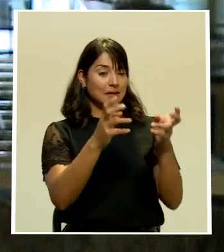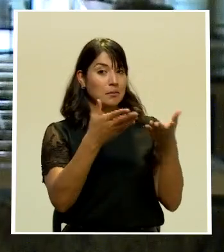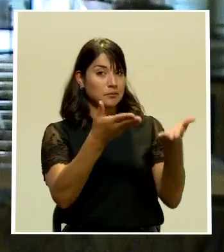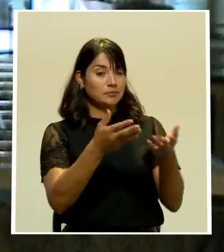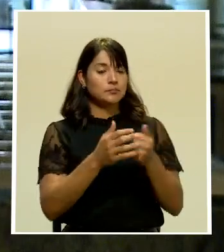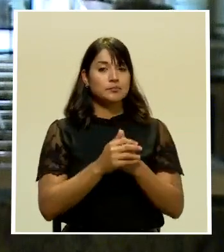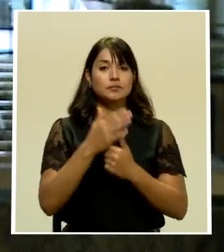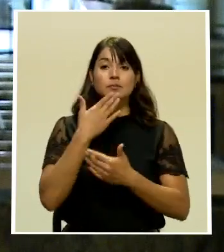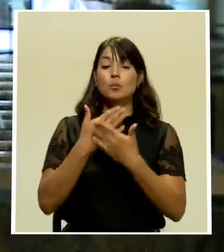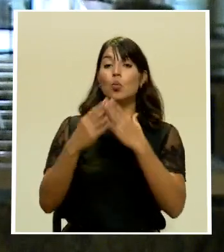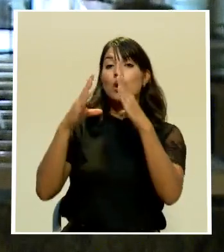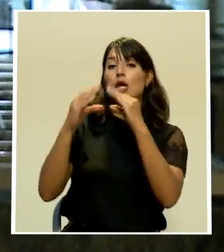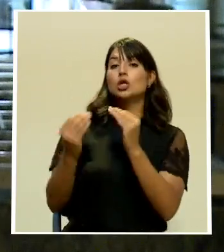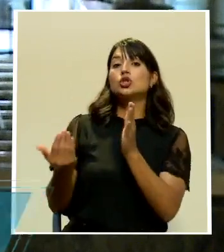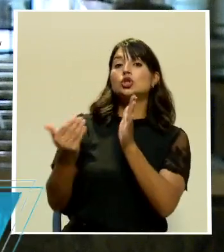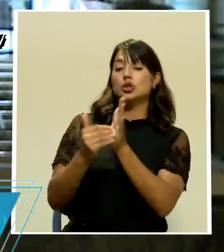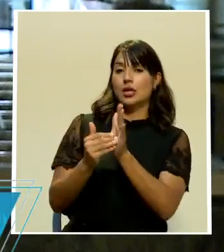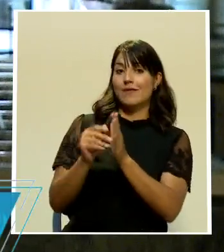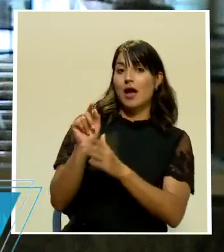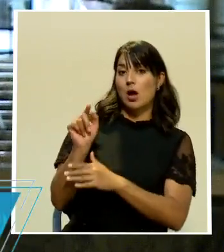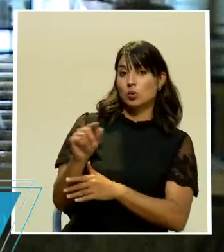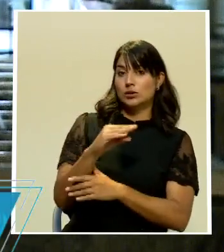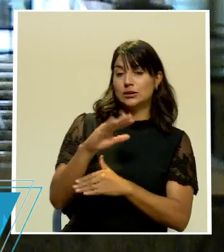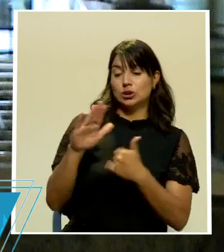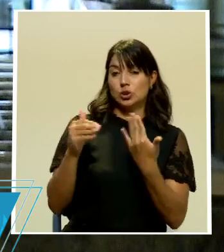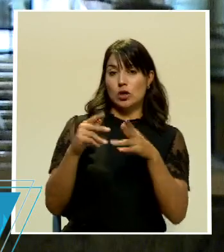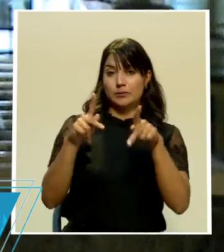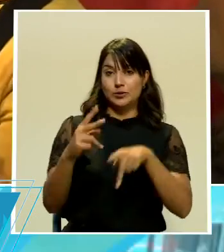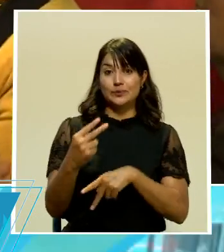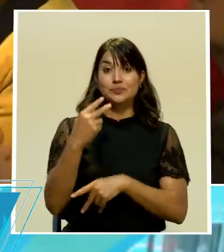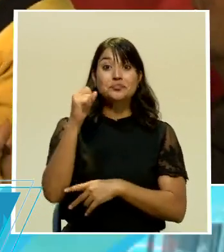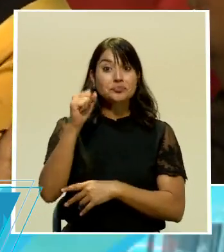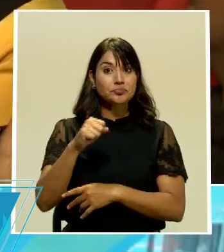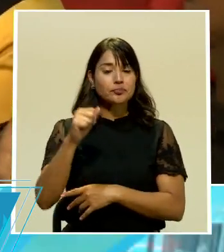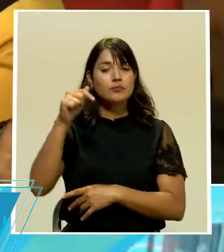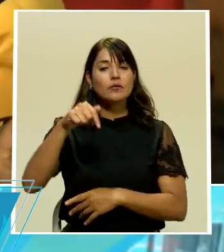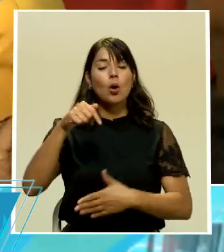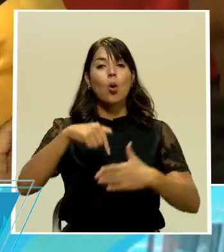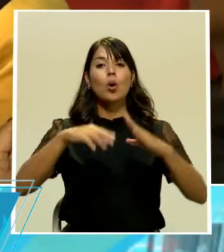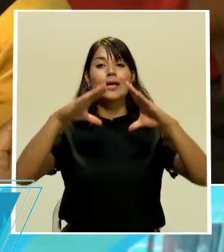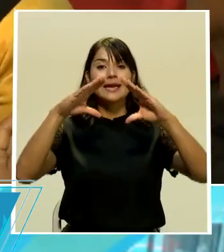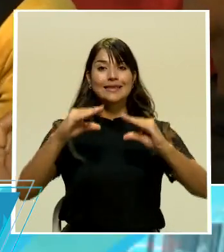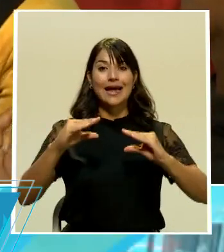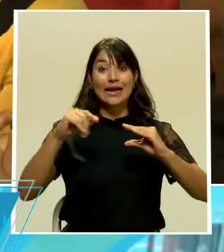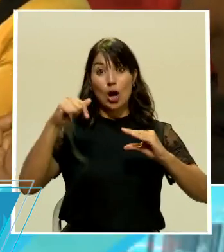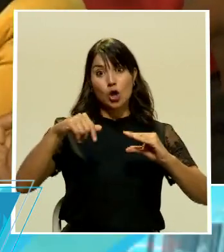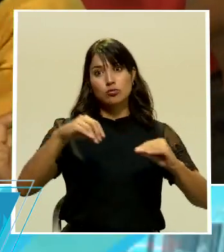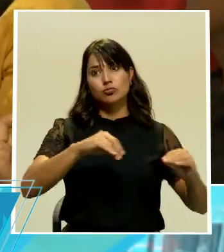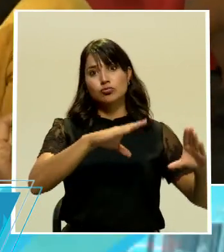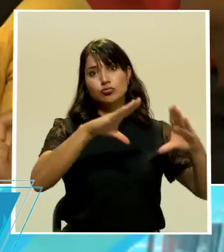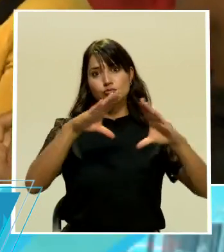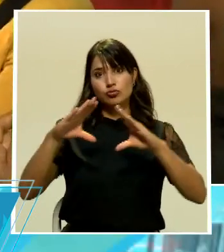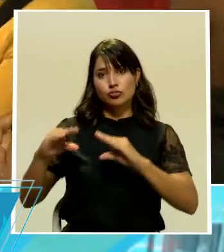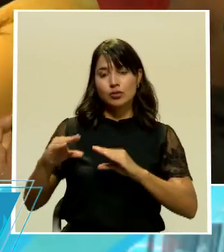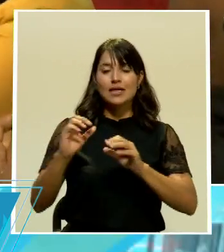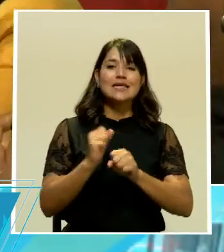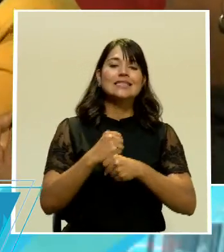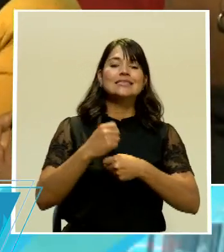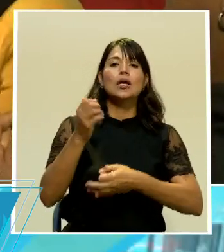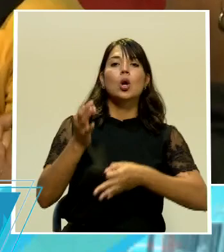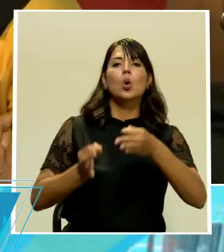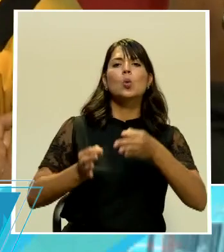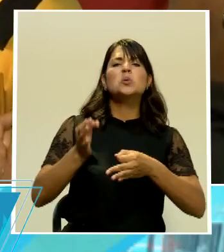Buenas noches nuevamente don Ernesto a y a los televidentes. Así es. Esta tarde y durante todo el día se ha realizado esta audiencia